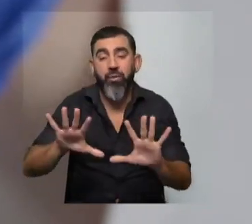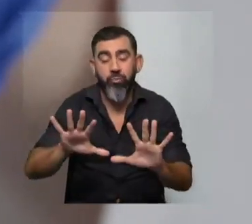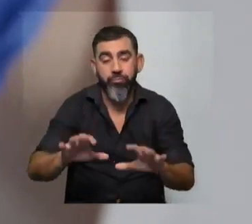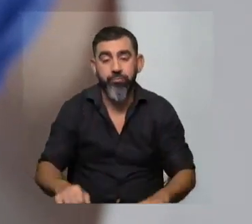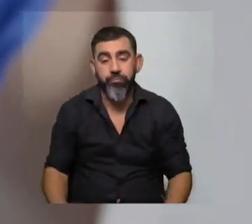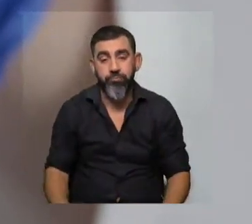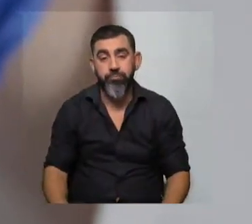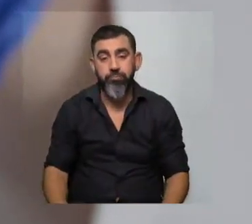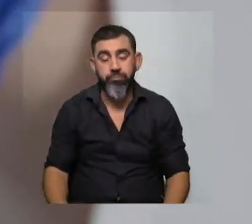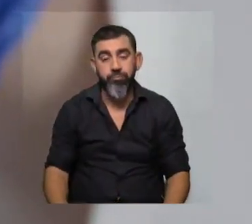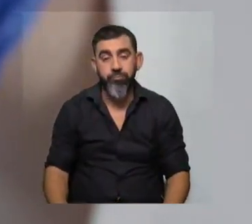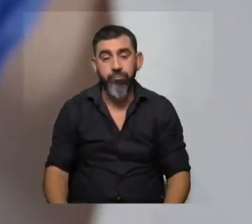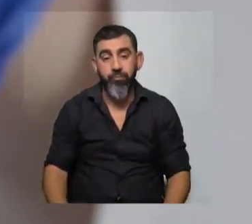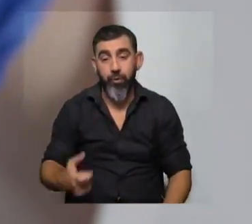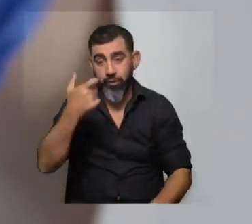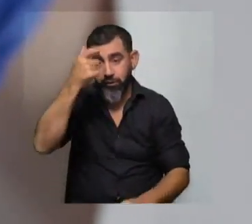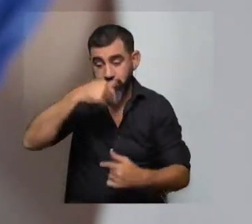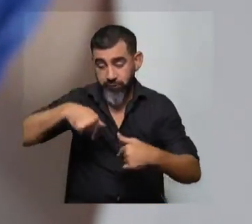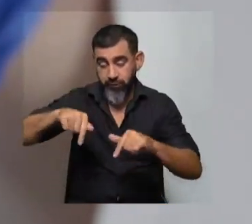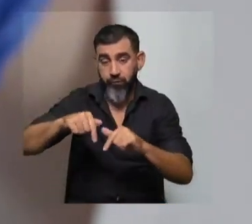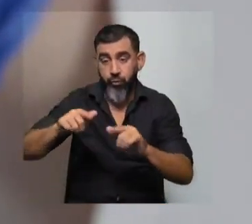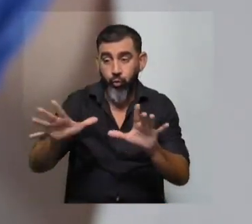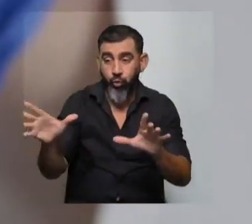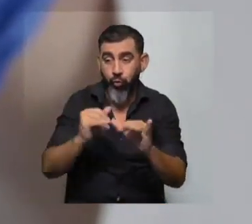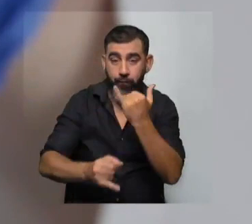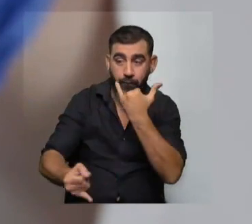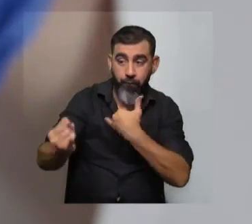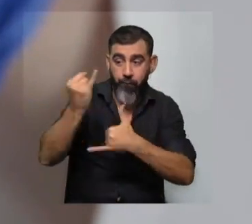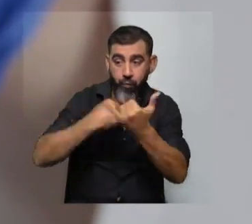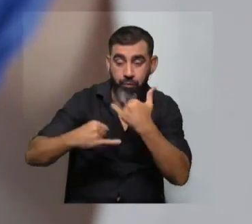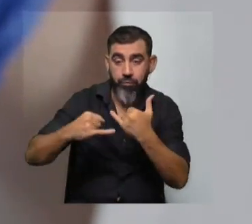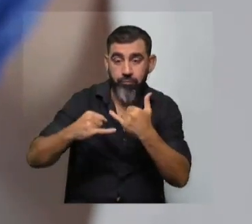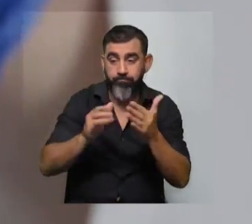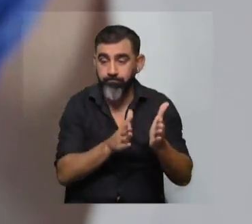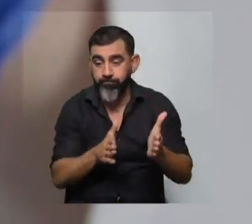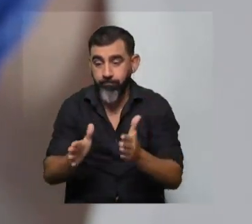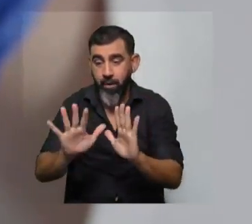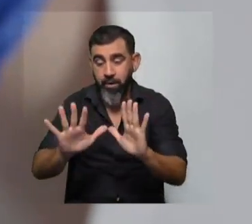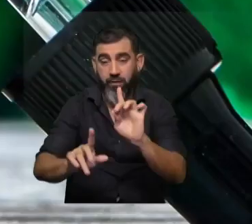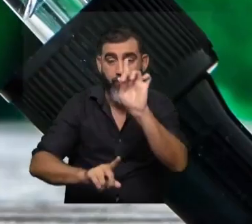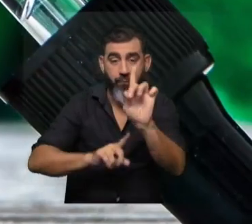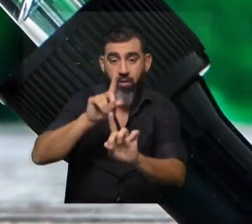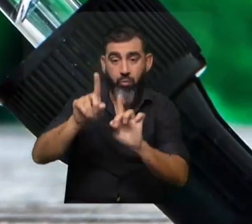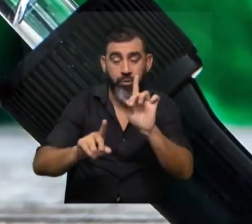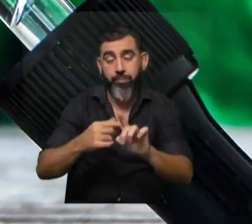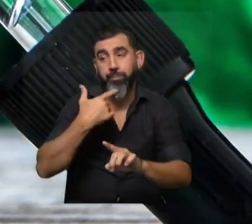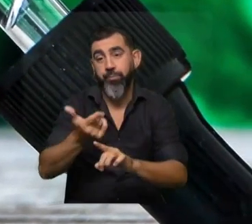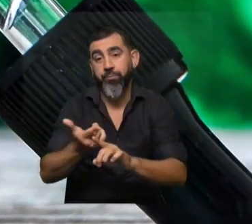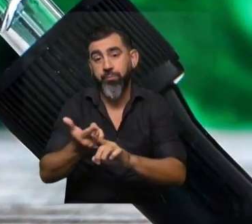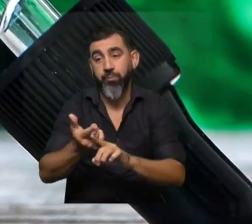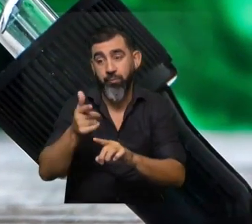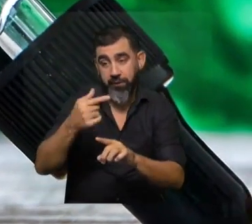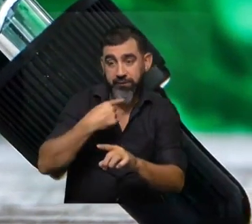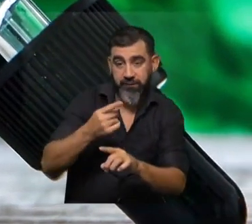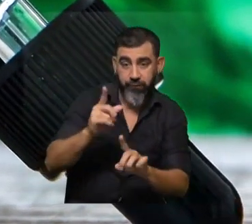realmente nosotros, como científicos, tomar toda esa información y hacer el camino que estamos haciendo acá en Facultad es decir, bueno, veamos si para